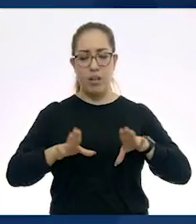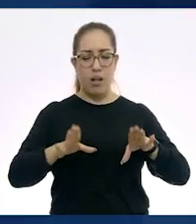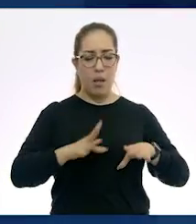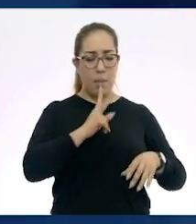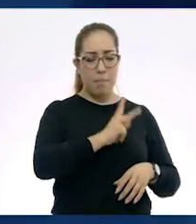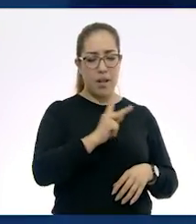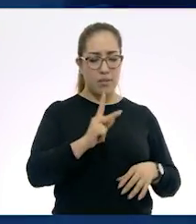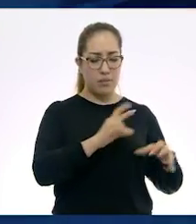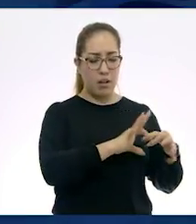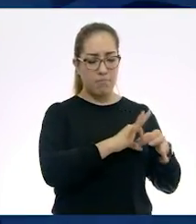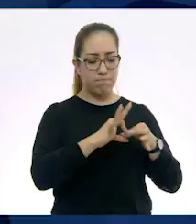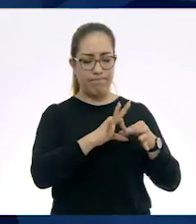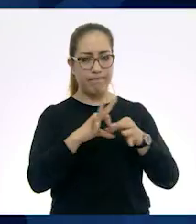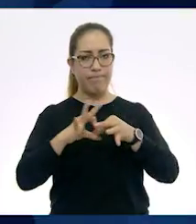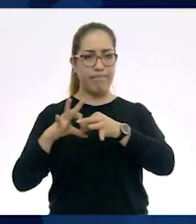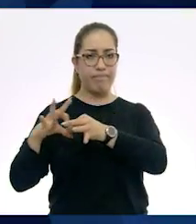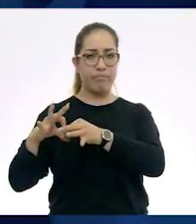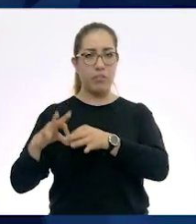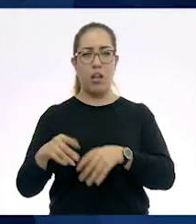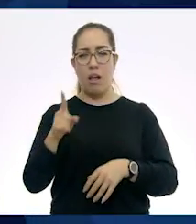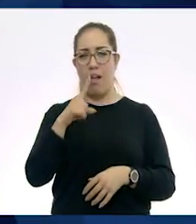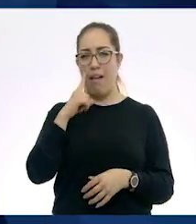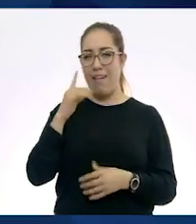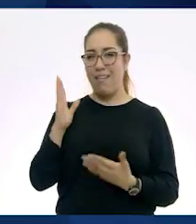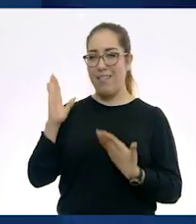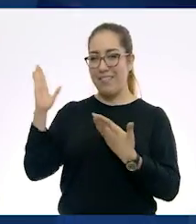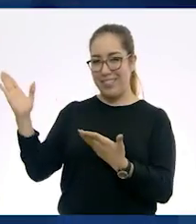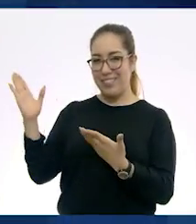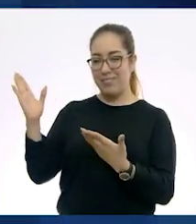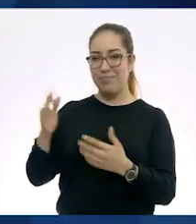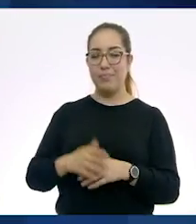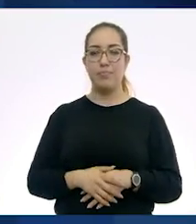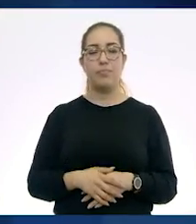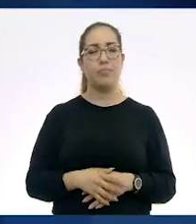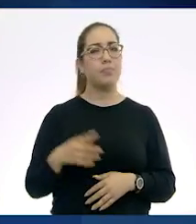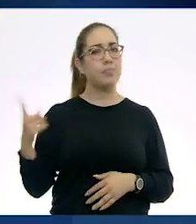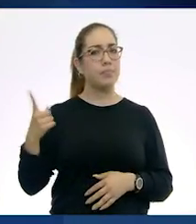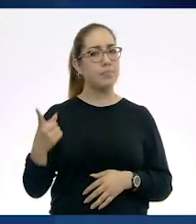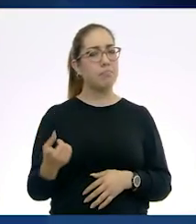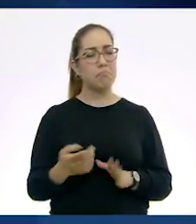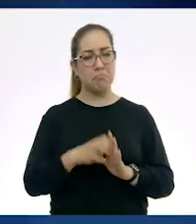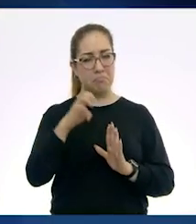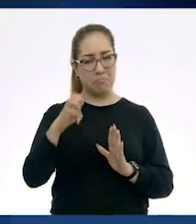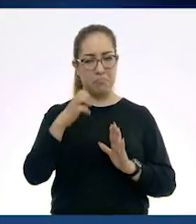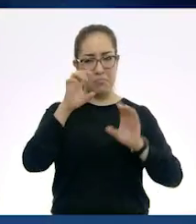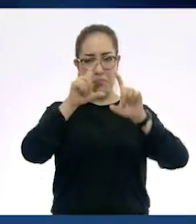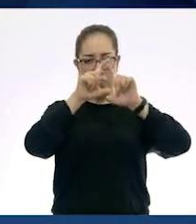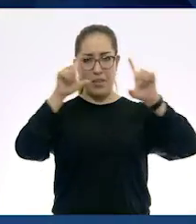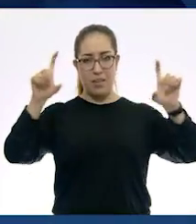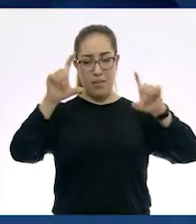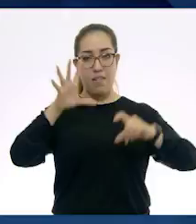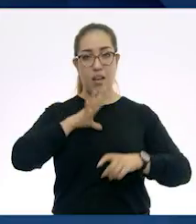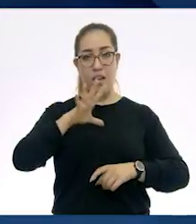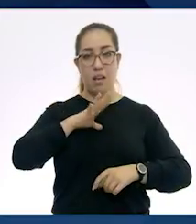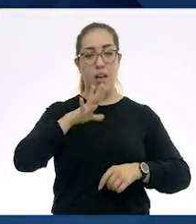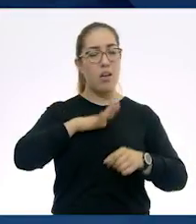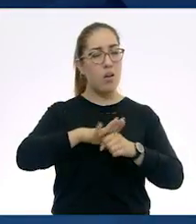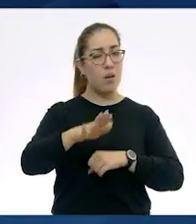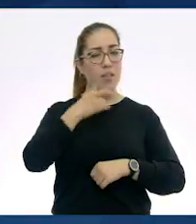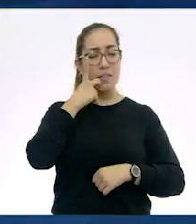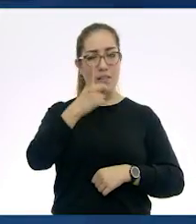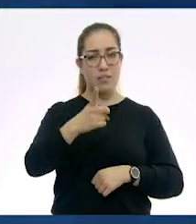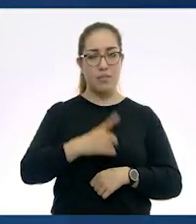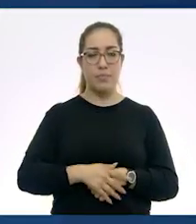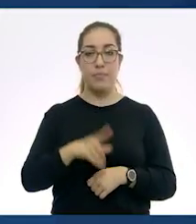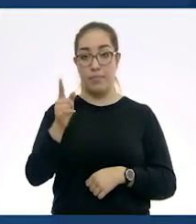pantalla cómo debería de quedar el resultado final. Por ejemplo, en la parte superior tenemos que dice